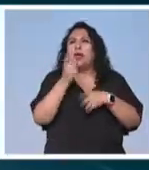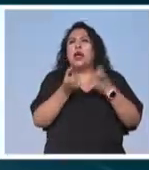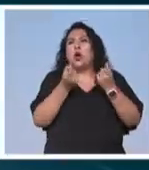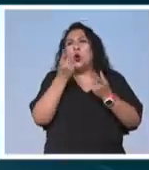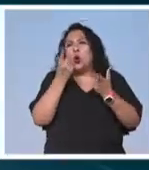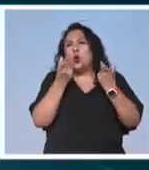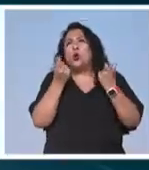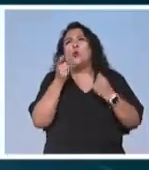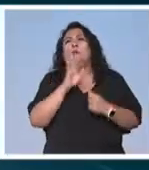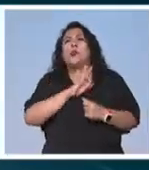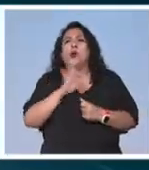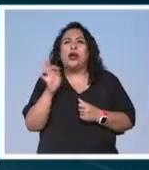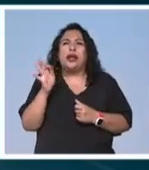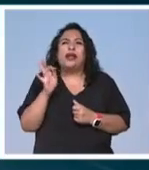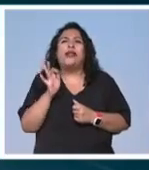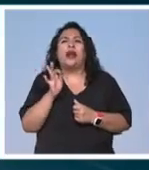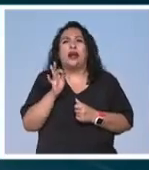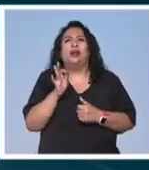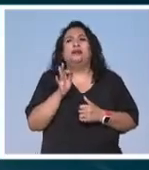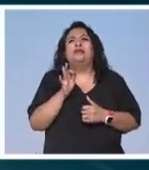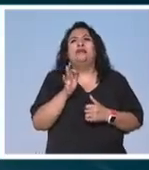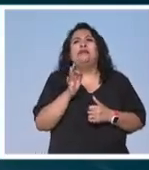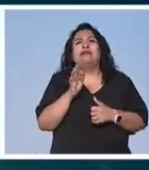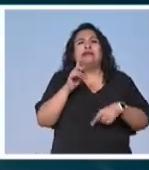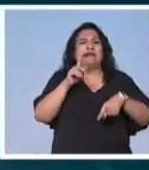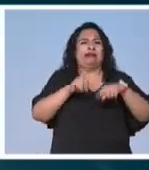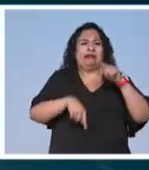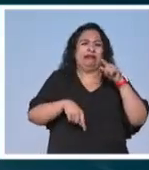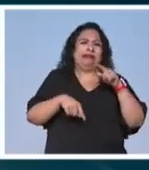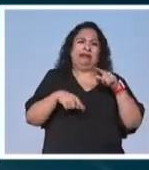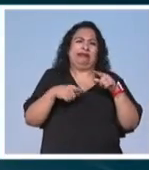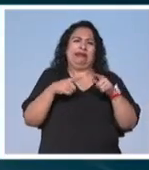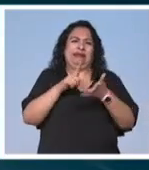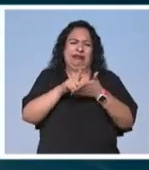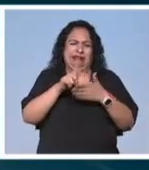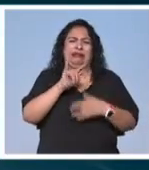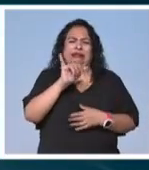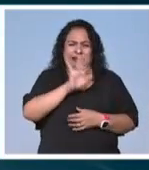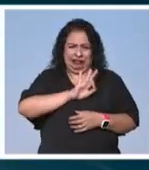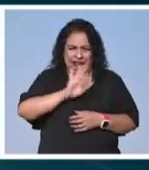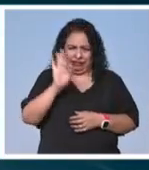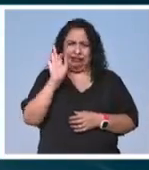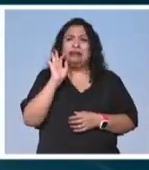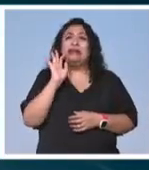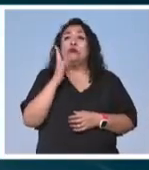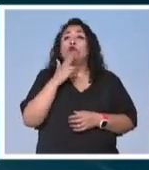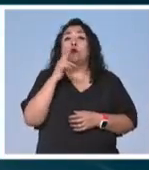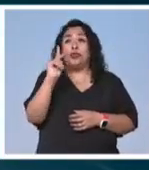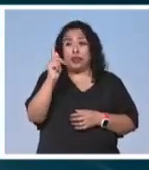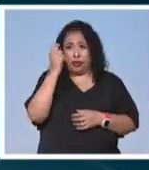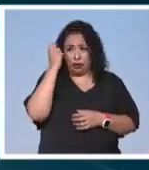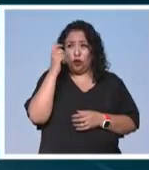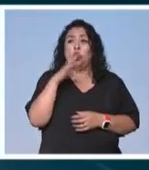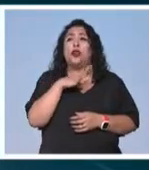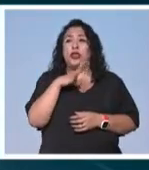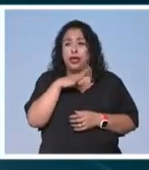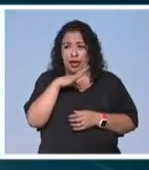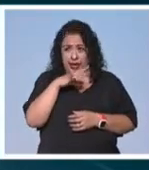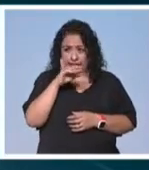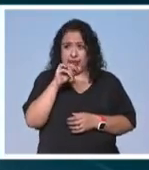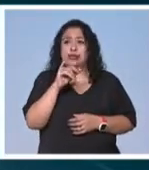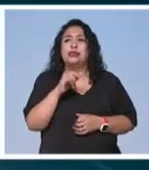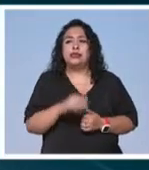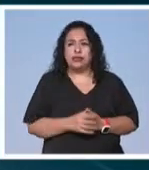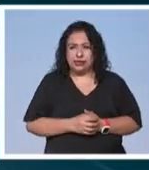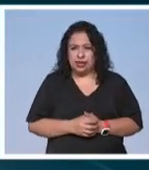compuestos que permitan precipitar lo que está en la columna de agua sí la tecnología existe y